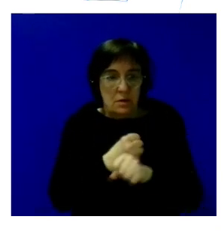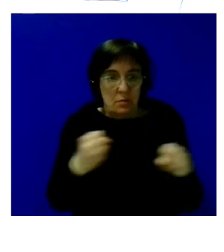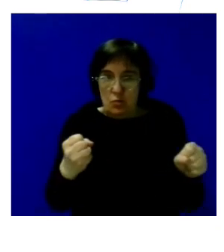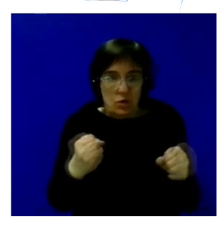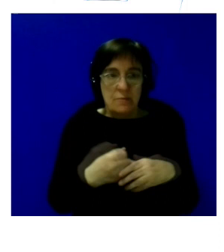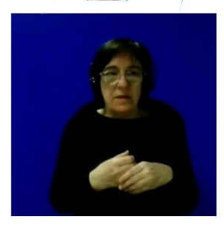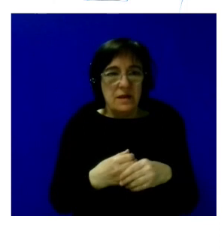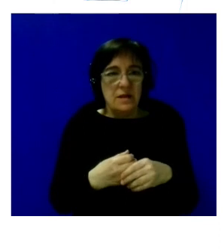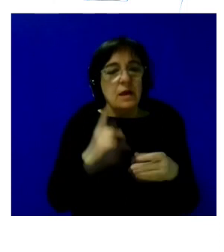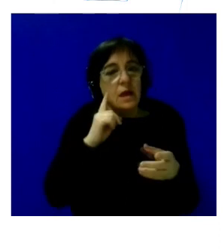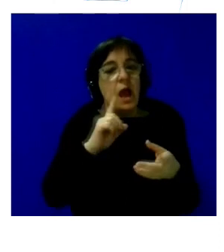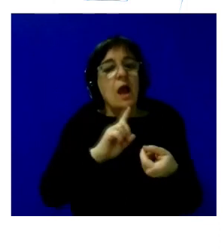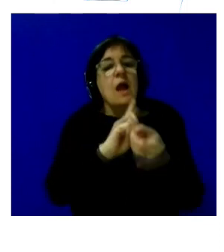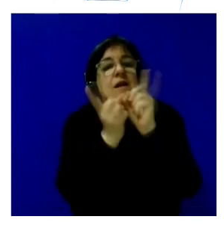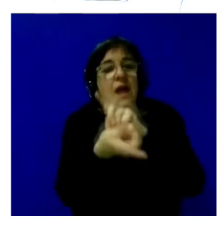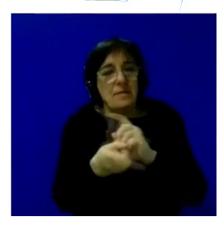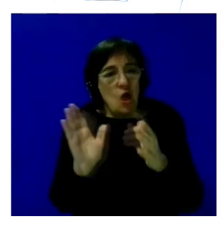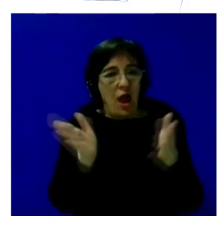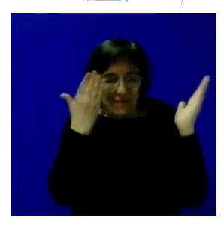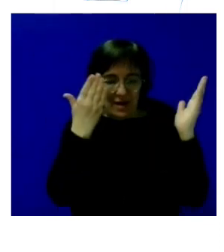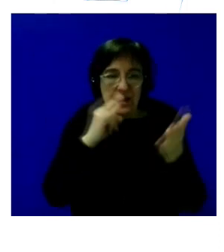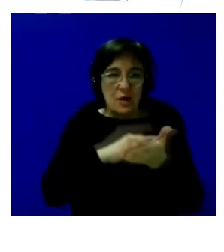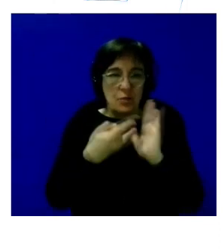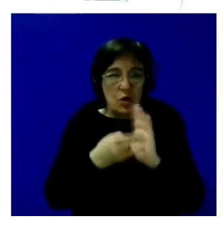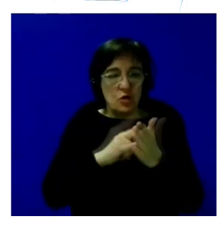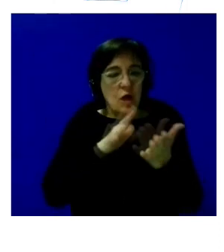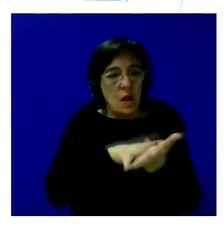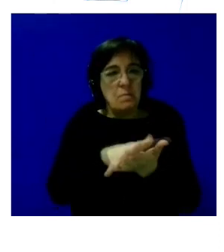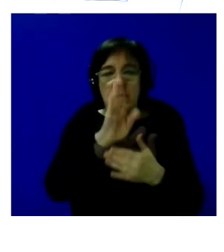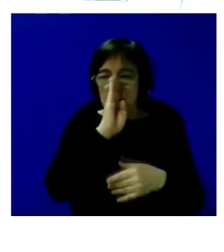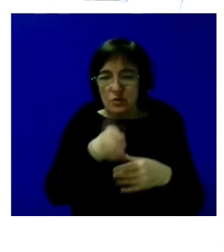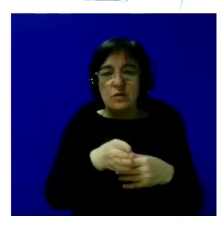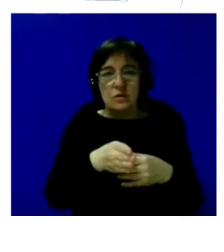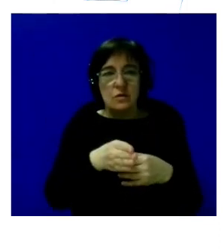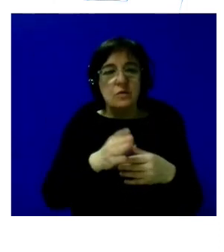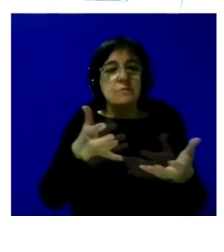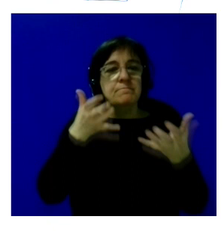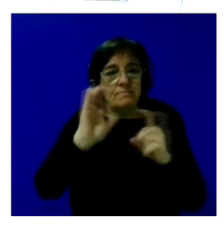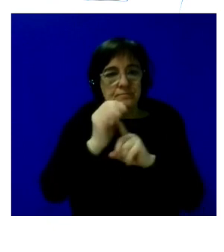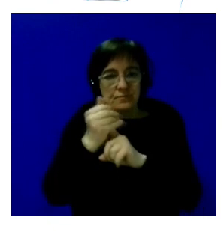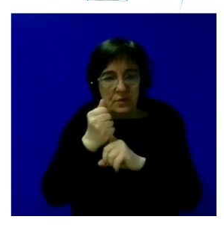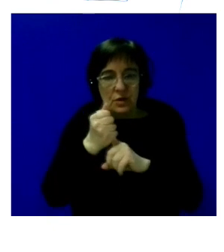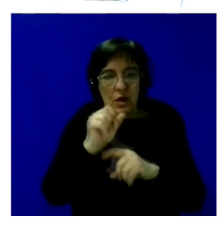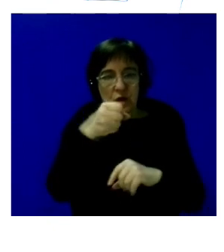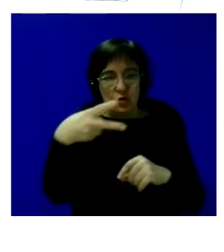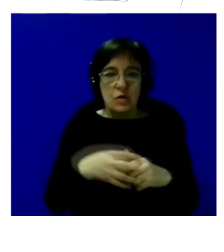se corrigió en la fase del proyecto y ha tenido un impacto muy directo en el logro de resultados efectivamente